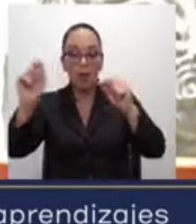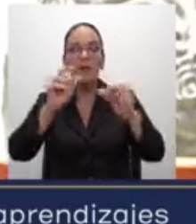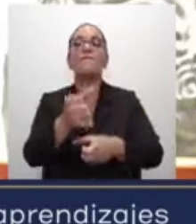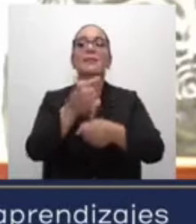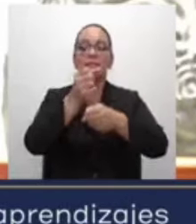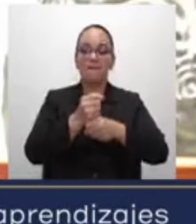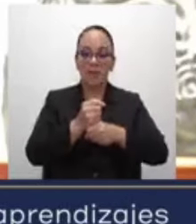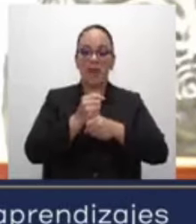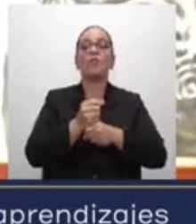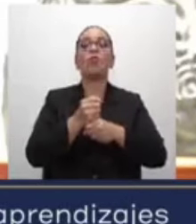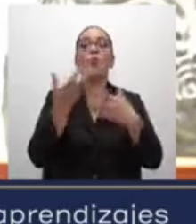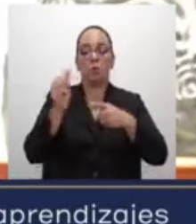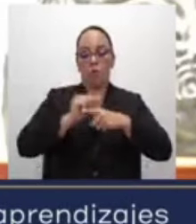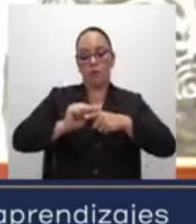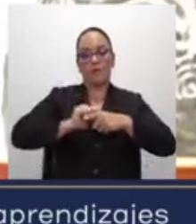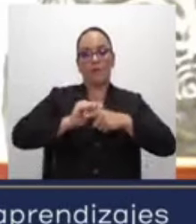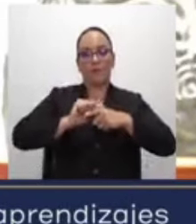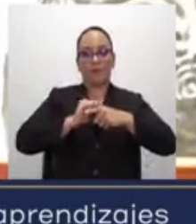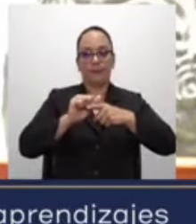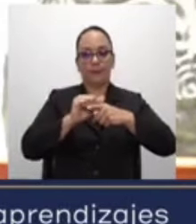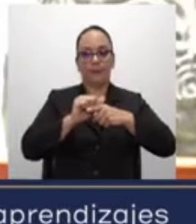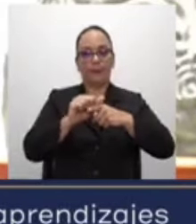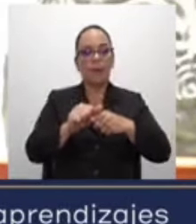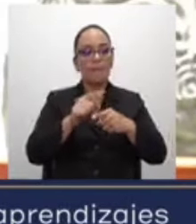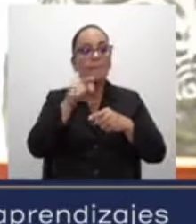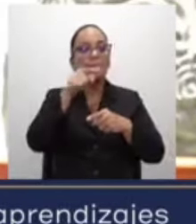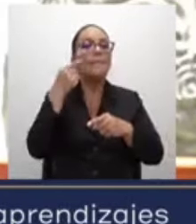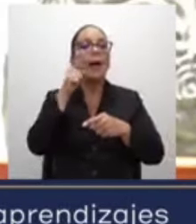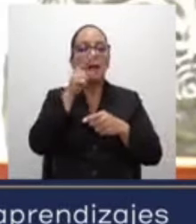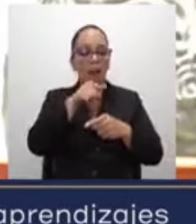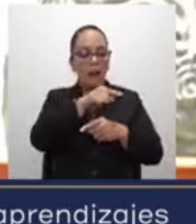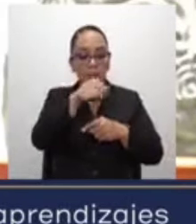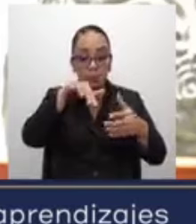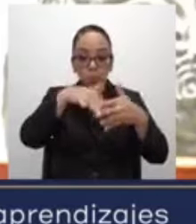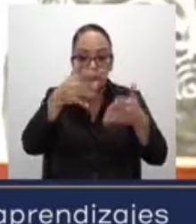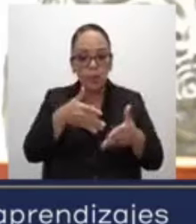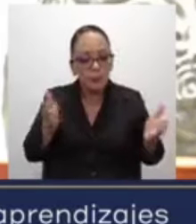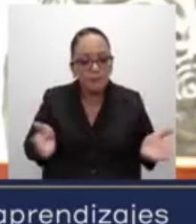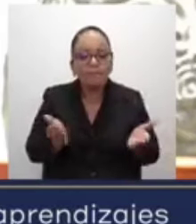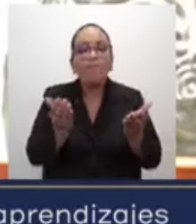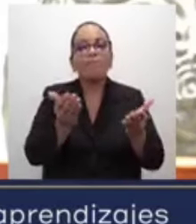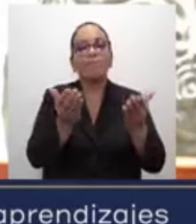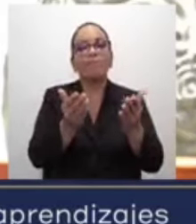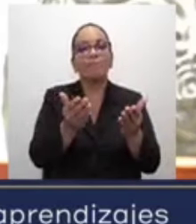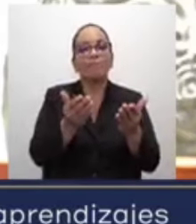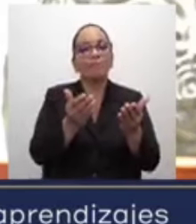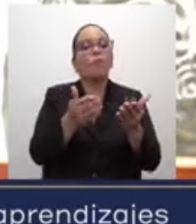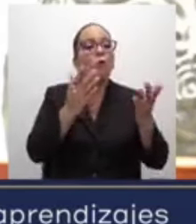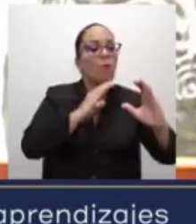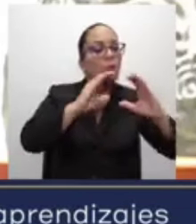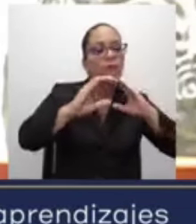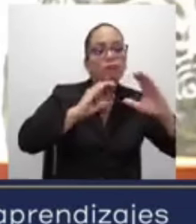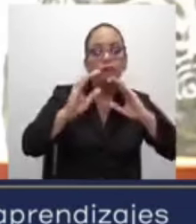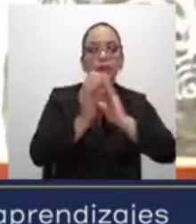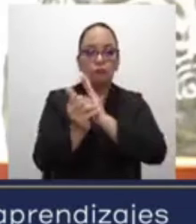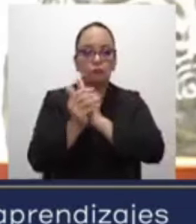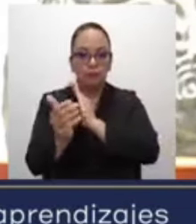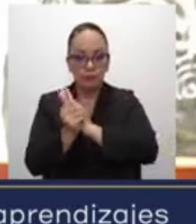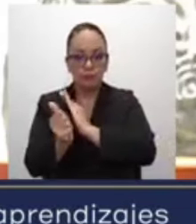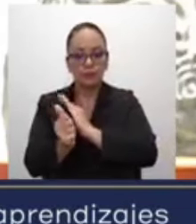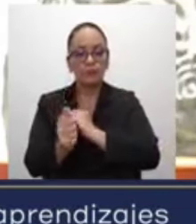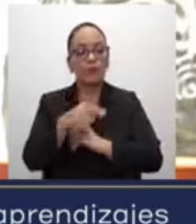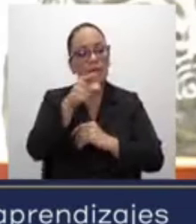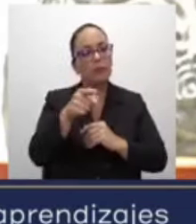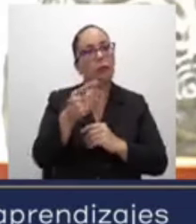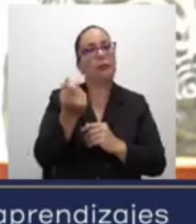preparación para reforzar en los estudiantes la competencia de comunicación, o sea, la comprensión